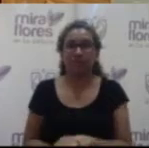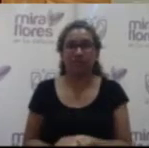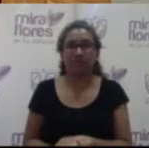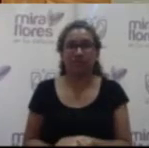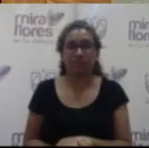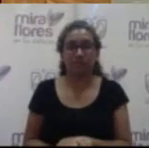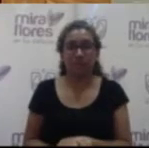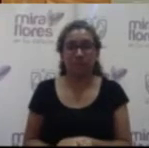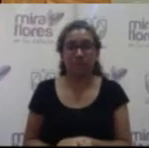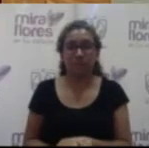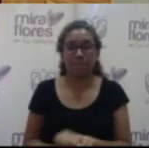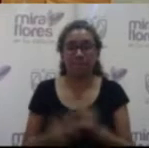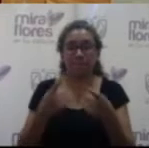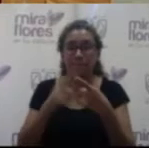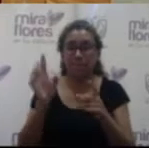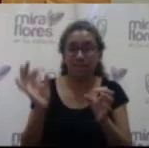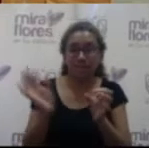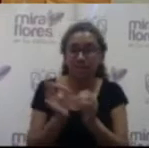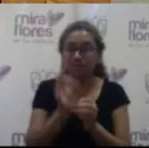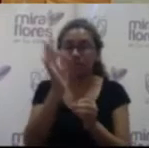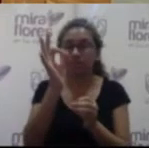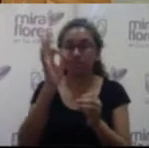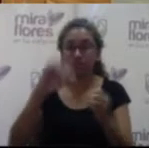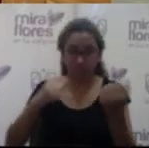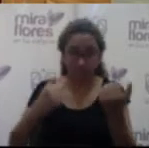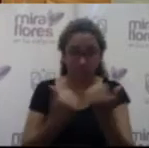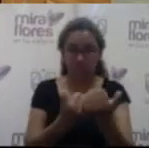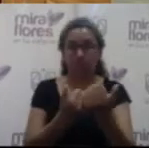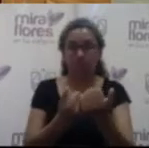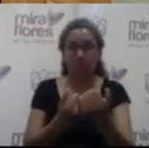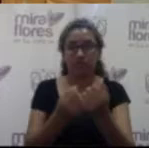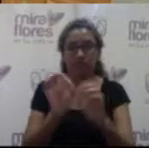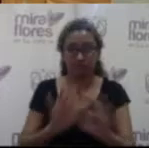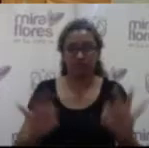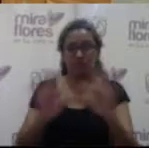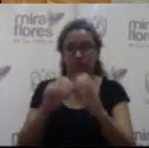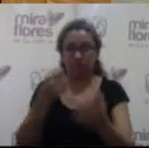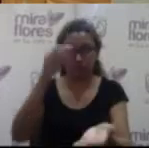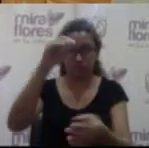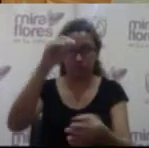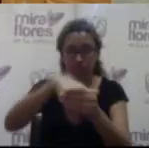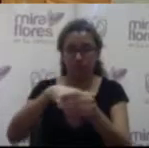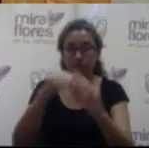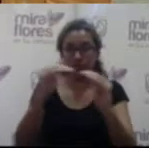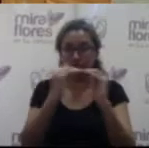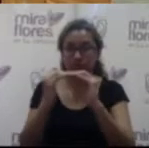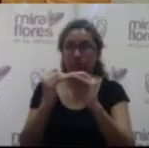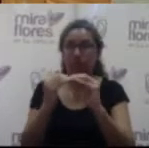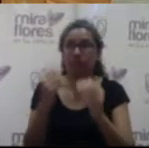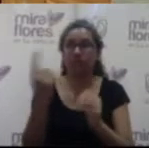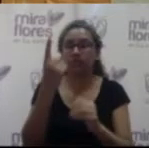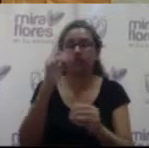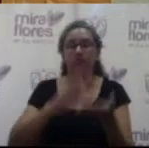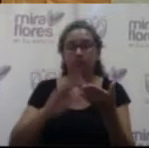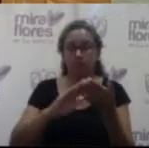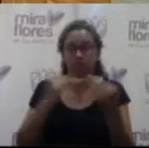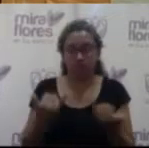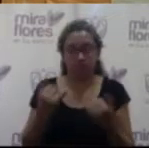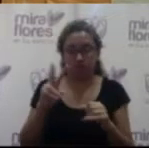Correcto. Pero ese espíritu debería llevarlo a votar por unanimidad. Se va a abstener por ahora. Muy bien.